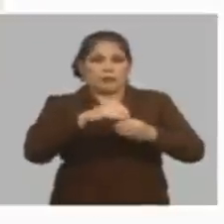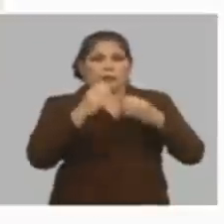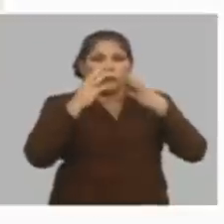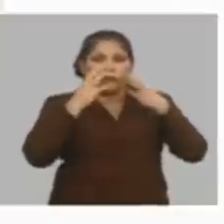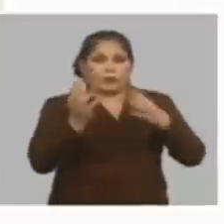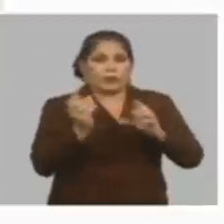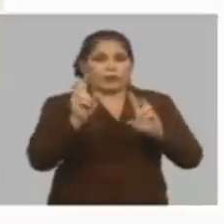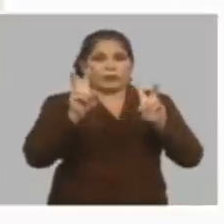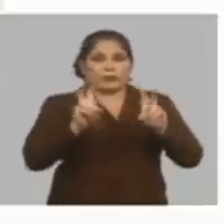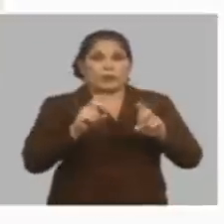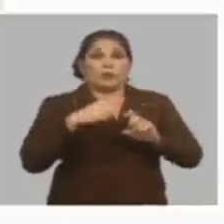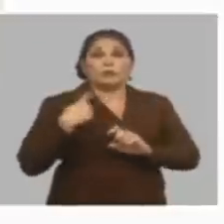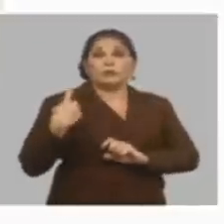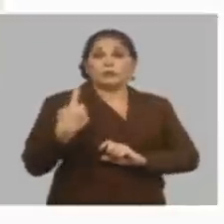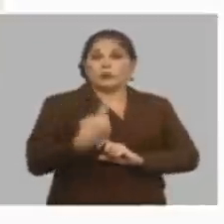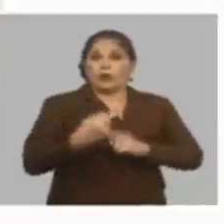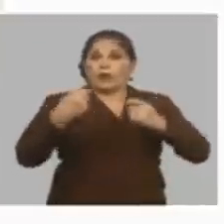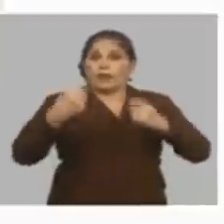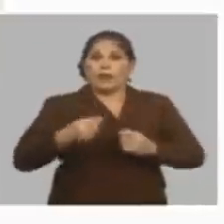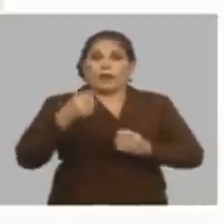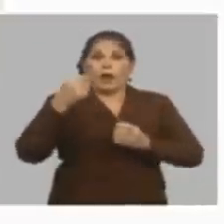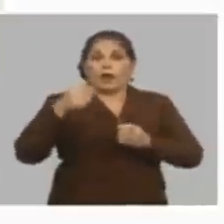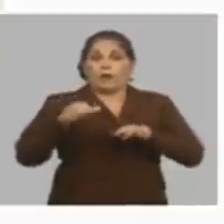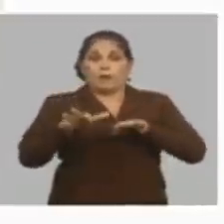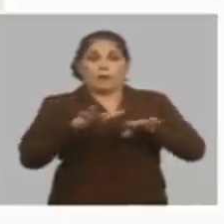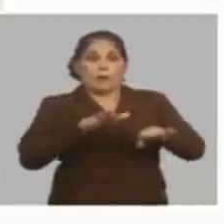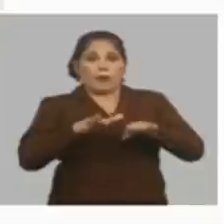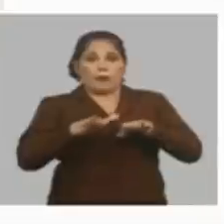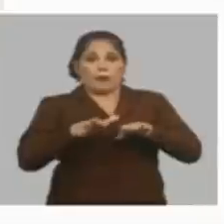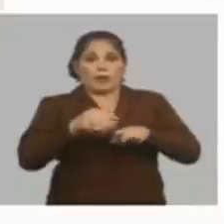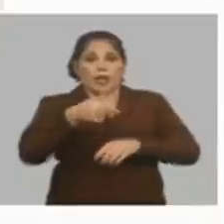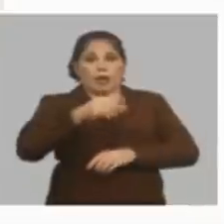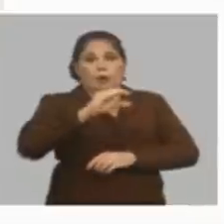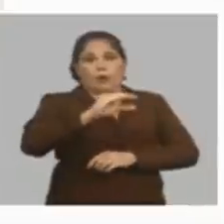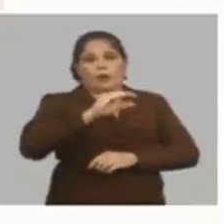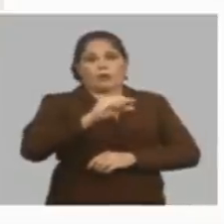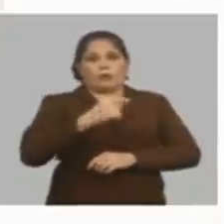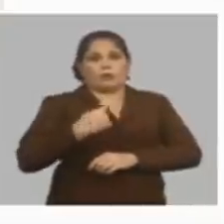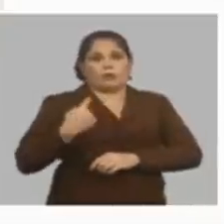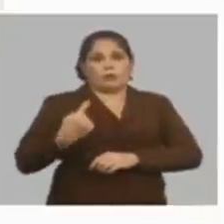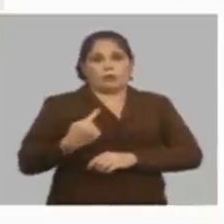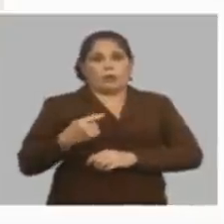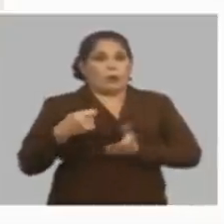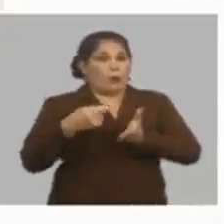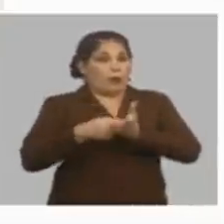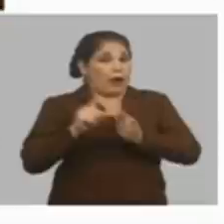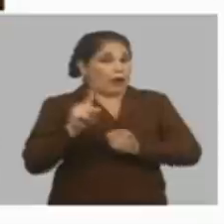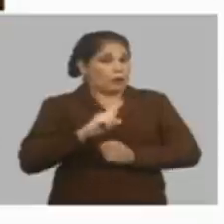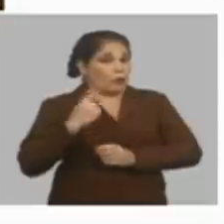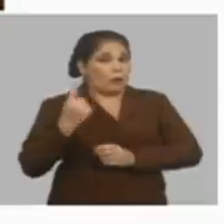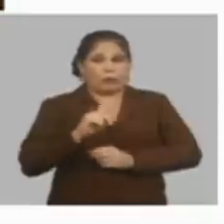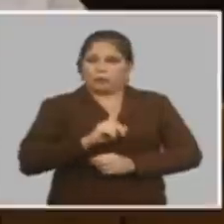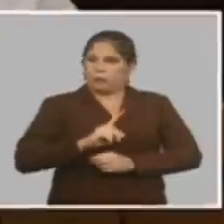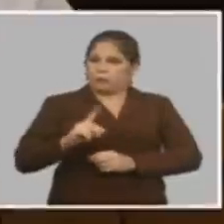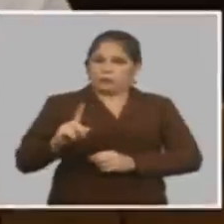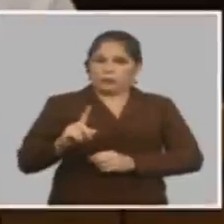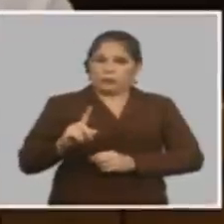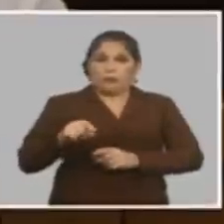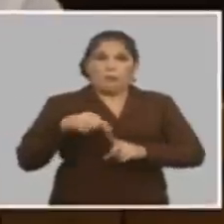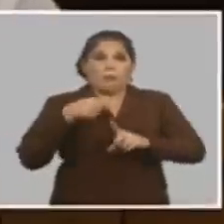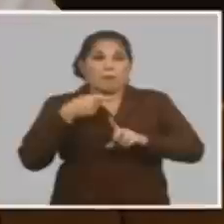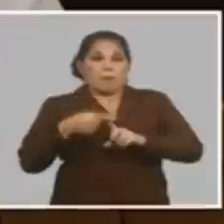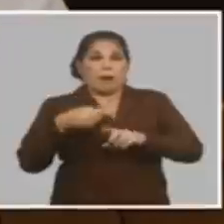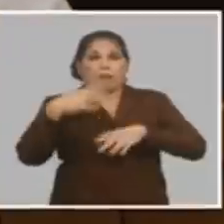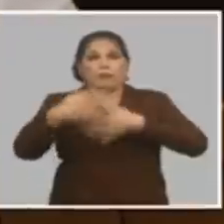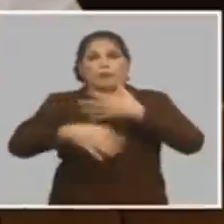importante todo el mundo tiene que empezar a prefinanciar su jubilación que hoy no lo paga todo el mundo máxime